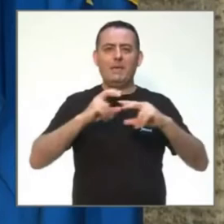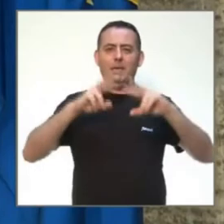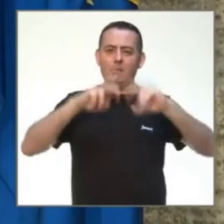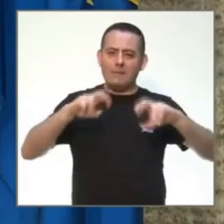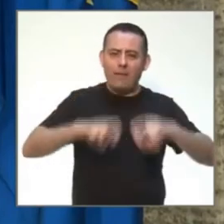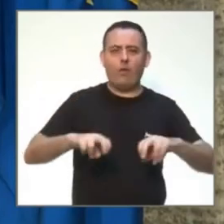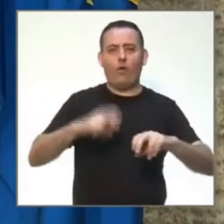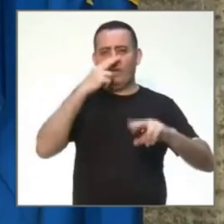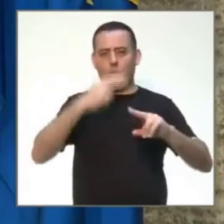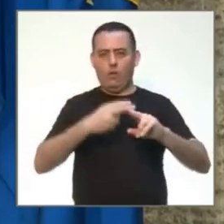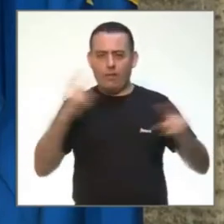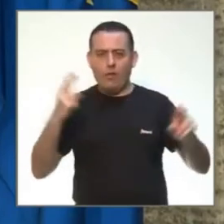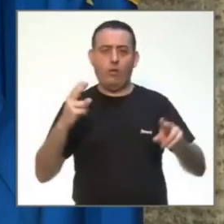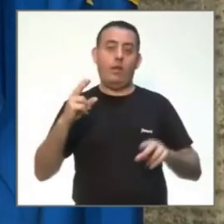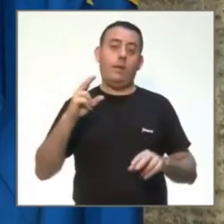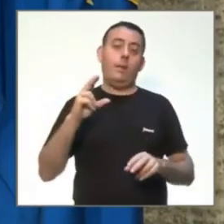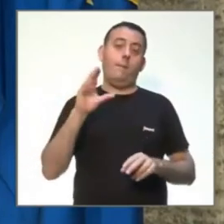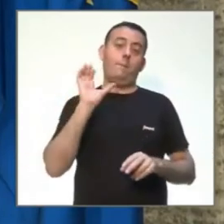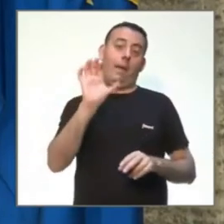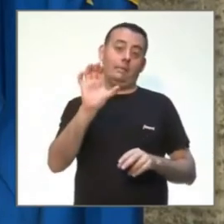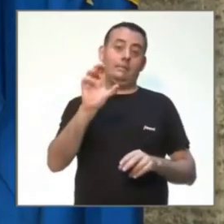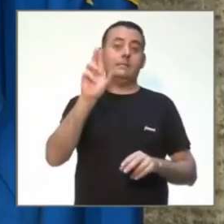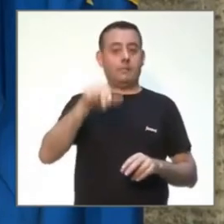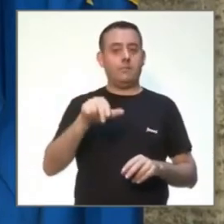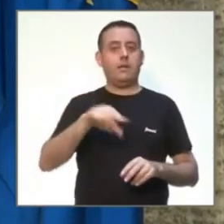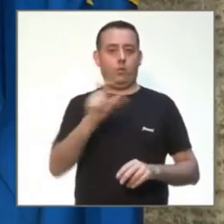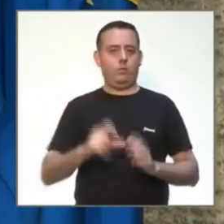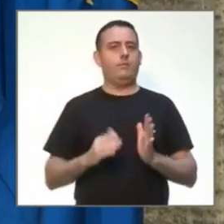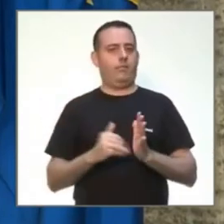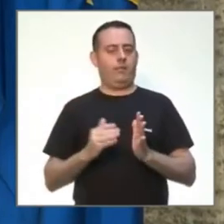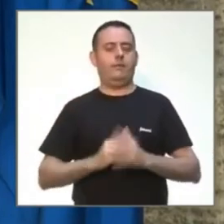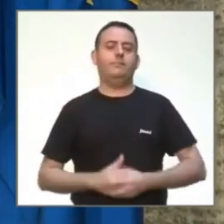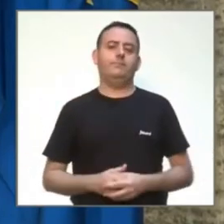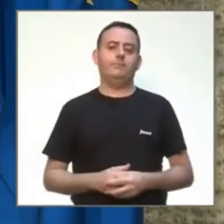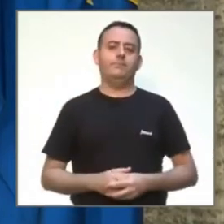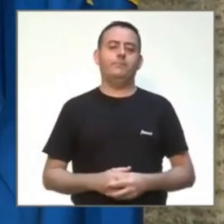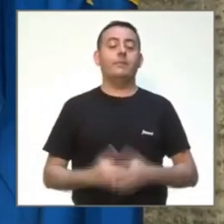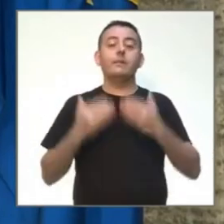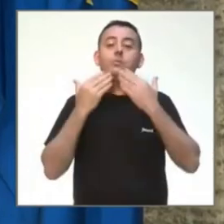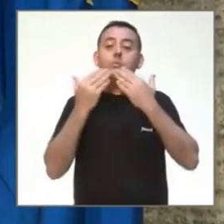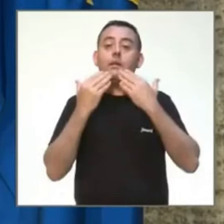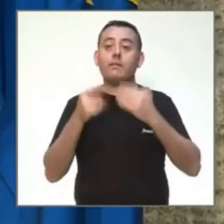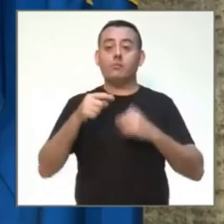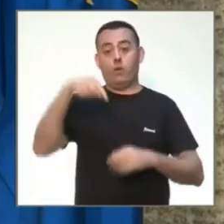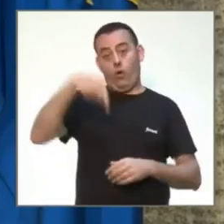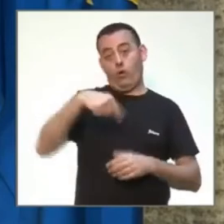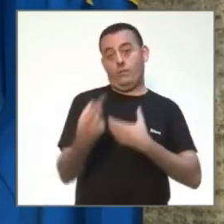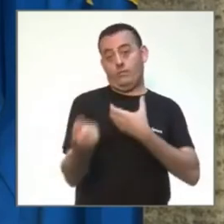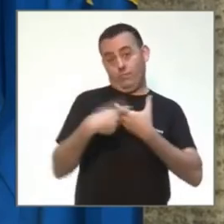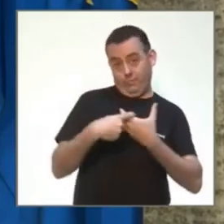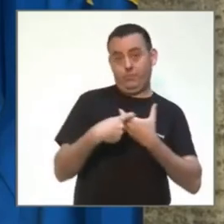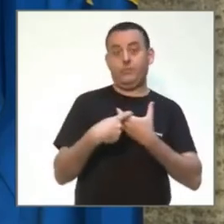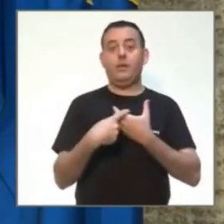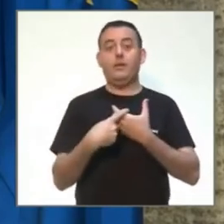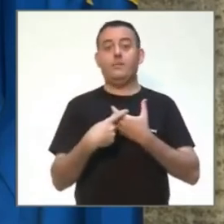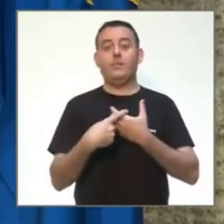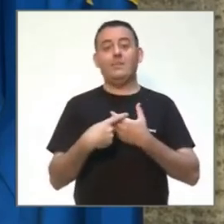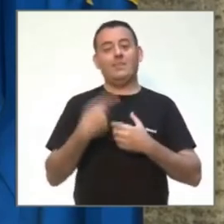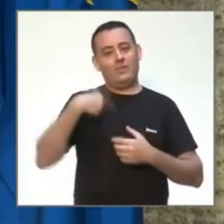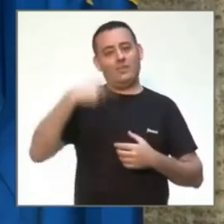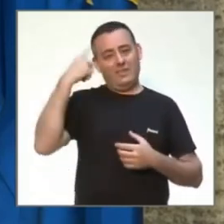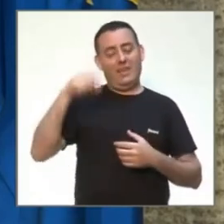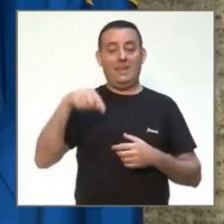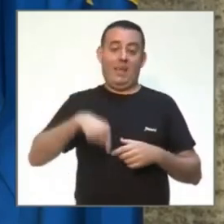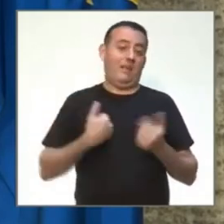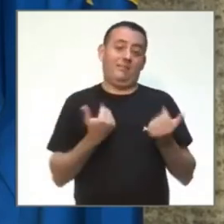sistema innovador de nuestro país. Muchas gracias por participar en este acto. Sé que tienes que abandonarnos, tienes